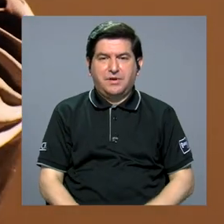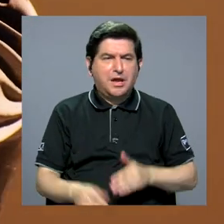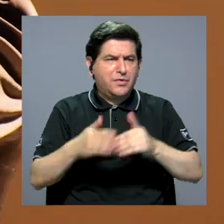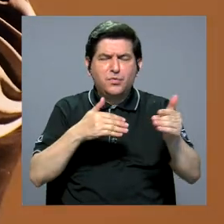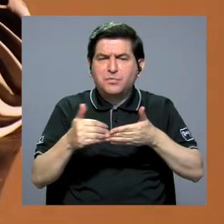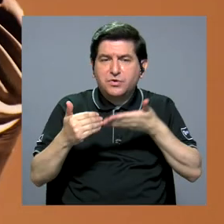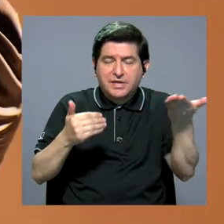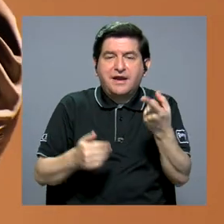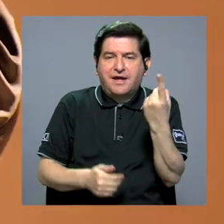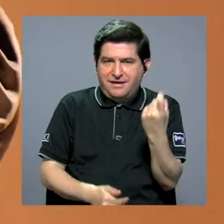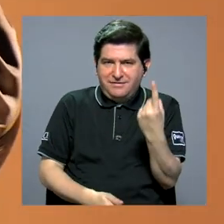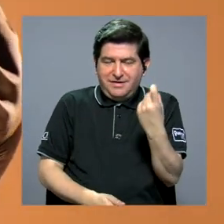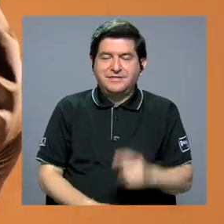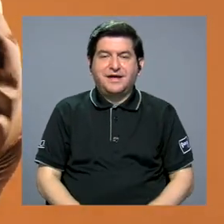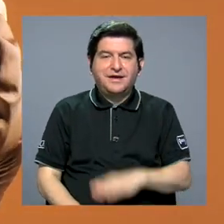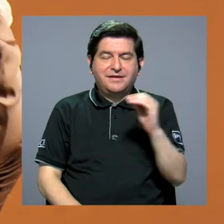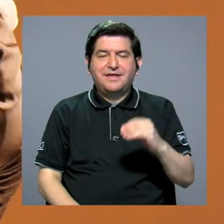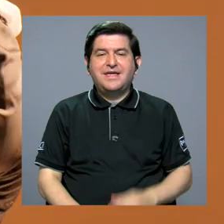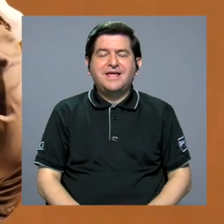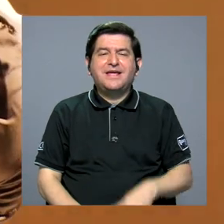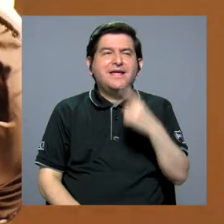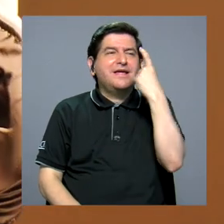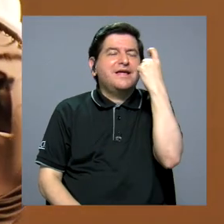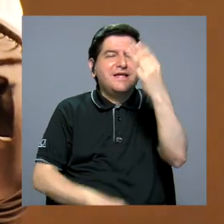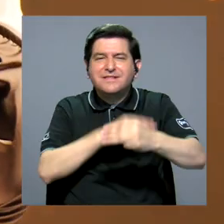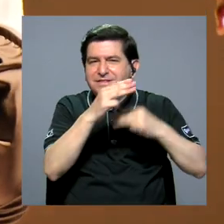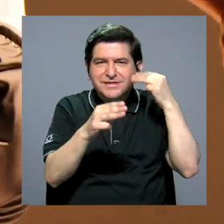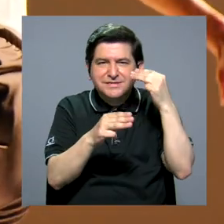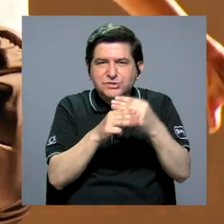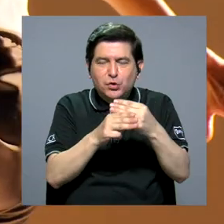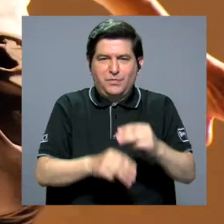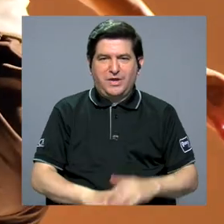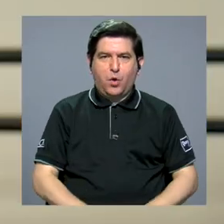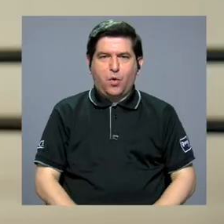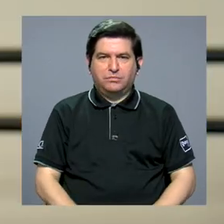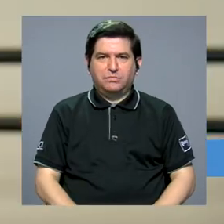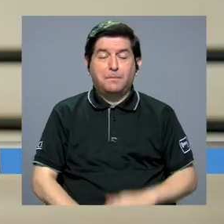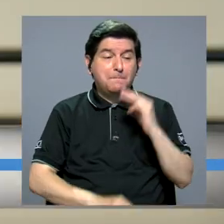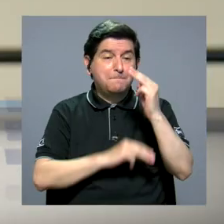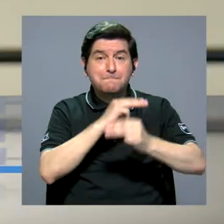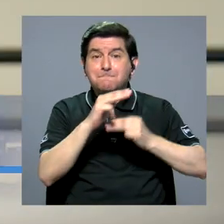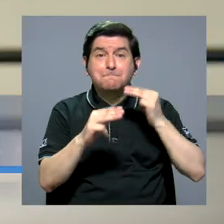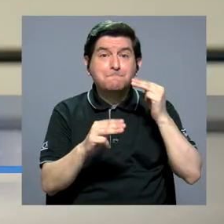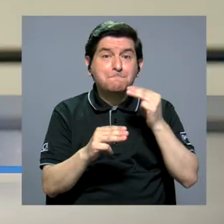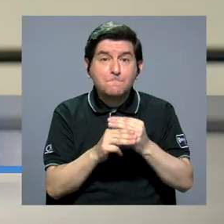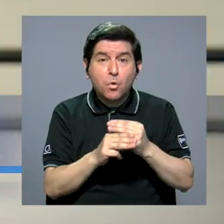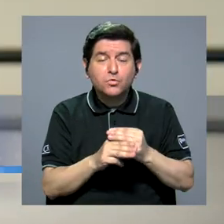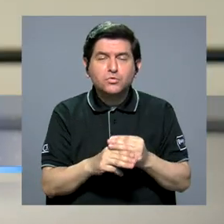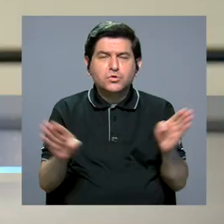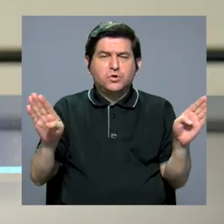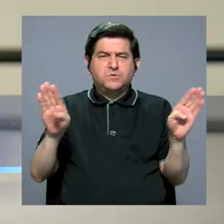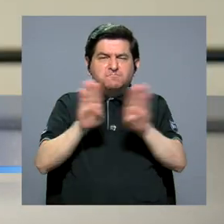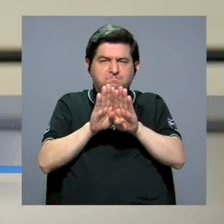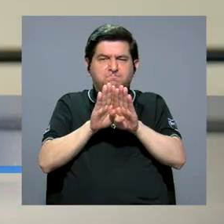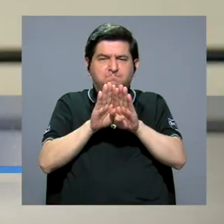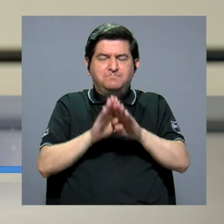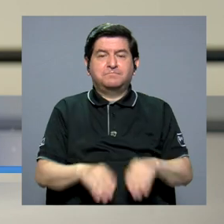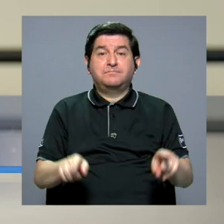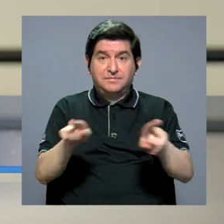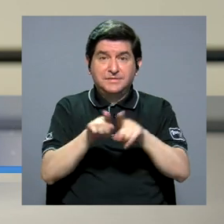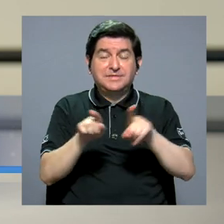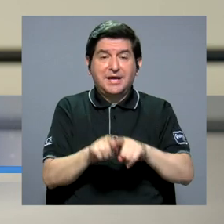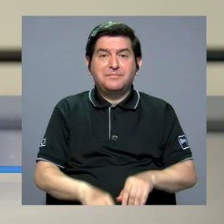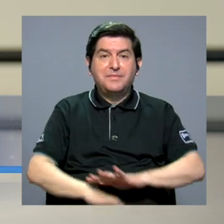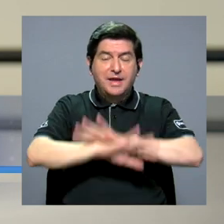cuando falta. Y Distópico habla como de un mundo del encierro, que también es un claro